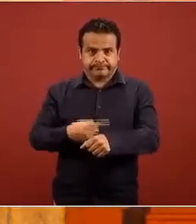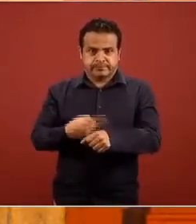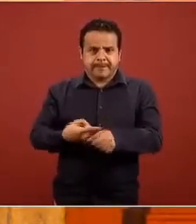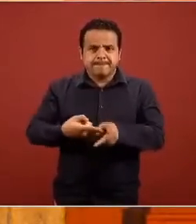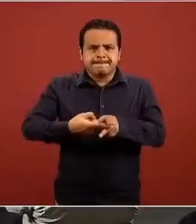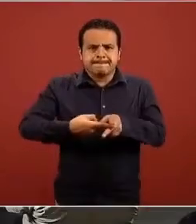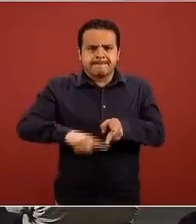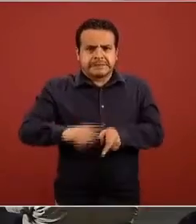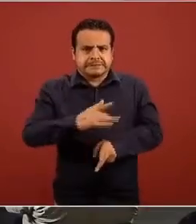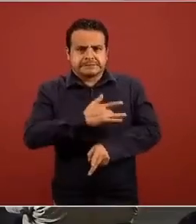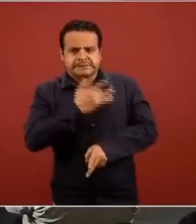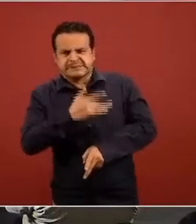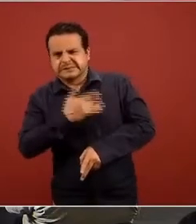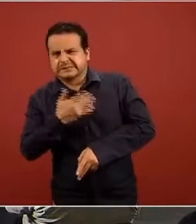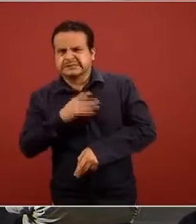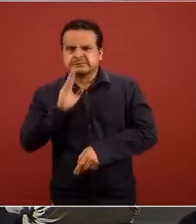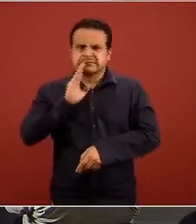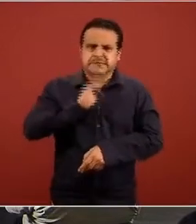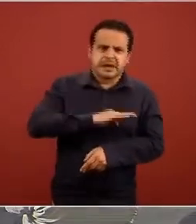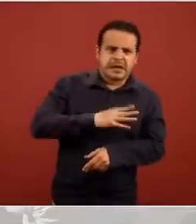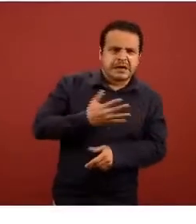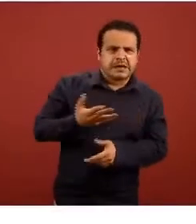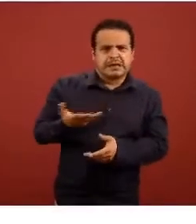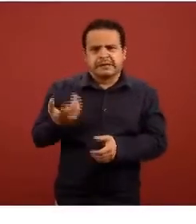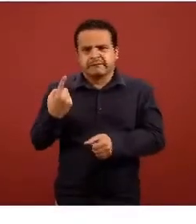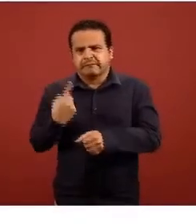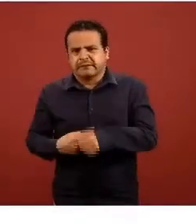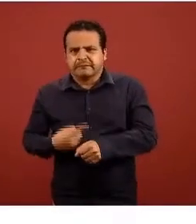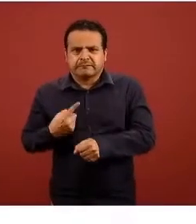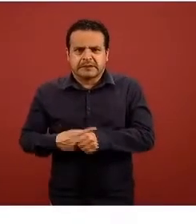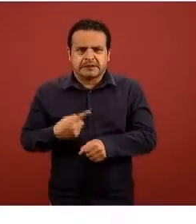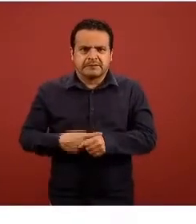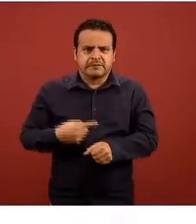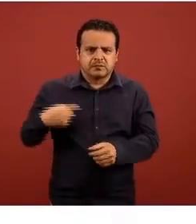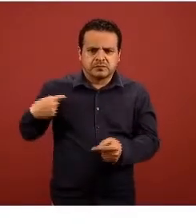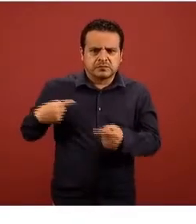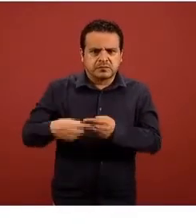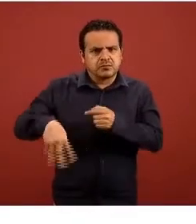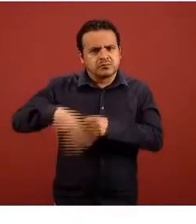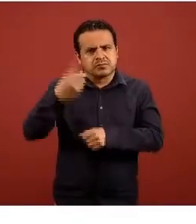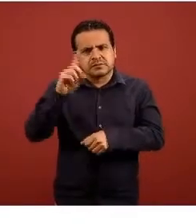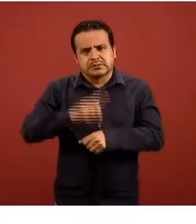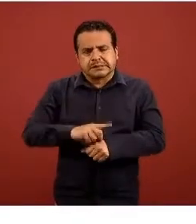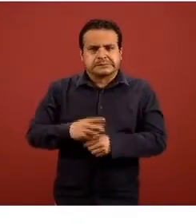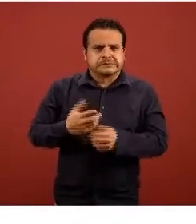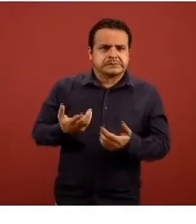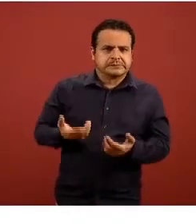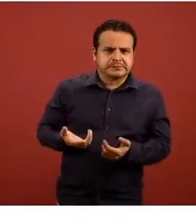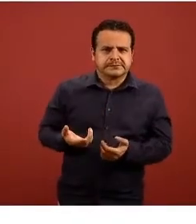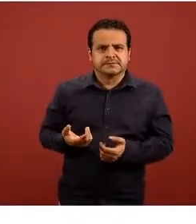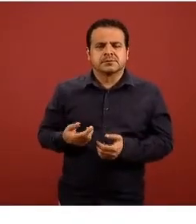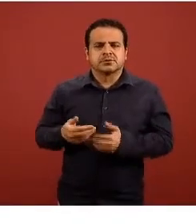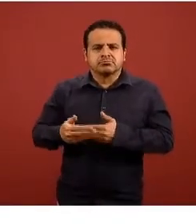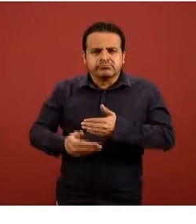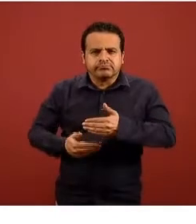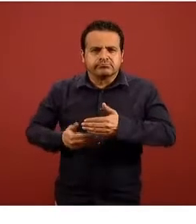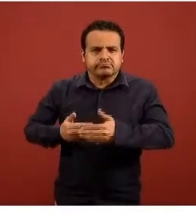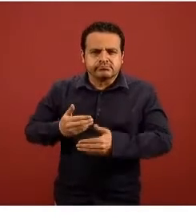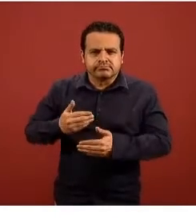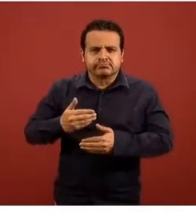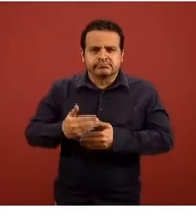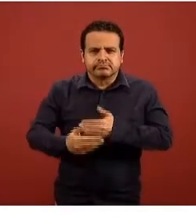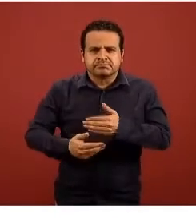en estos últimos precisamente 14 días vemos cómo esa actividad se mantiene dado que